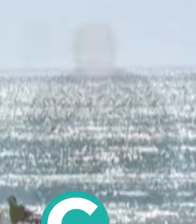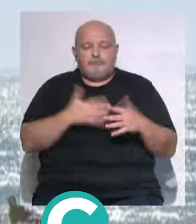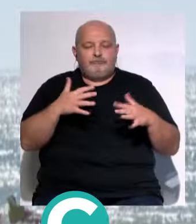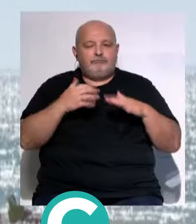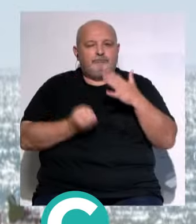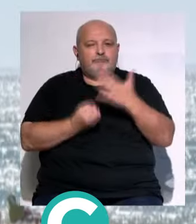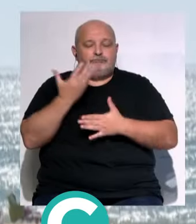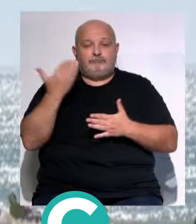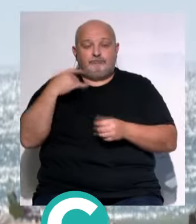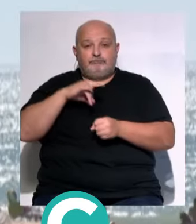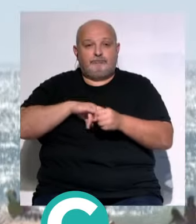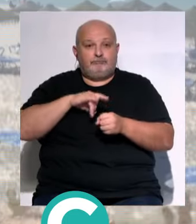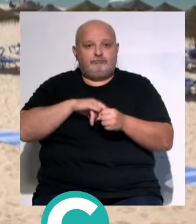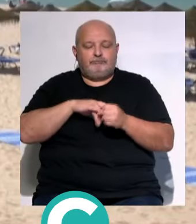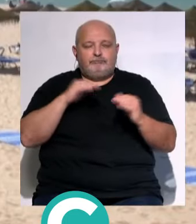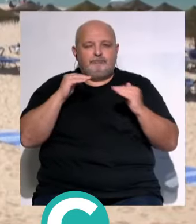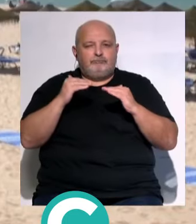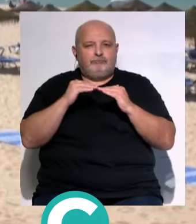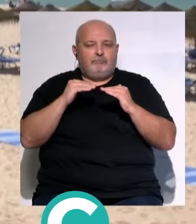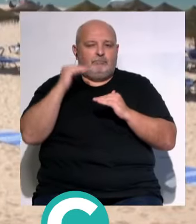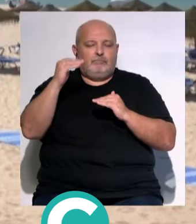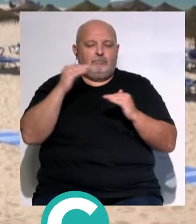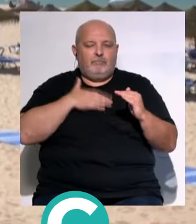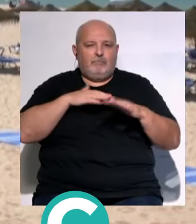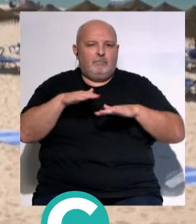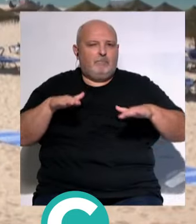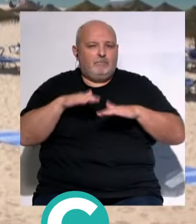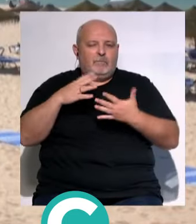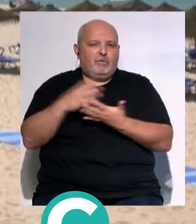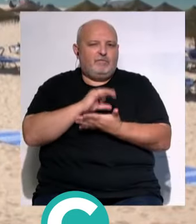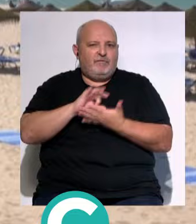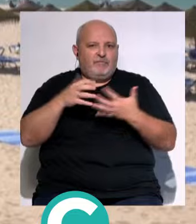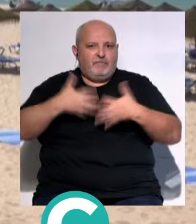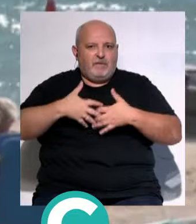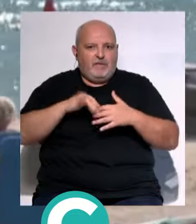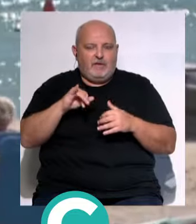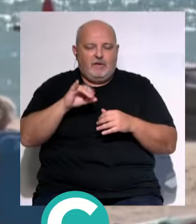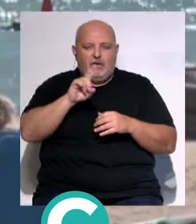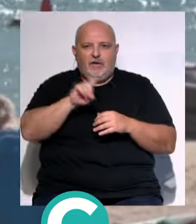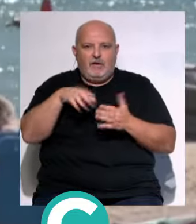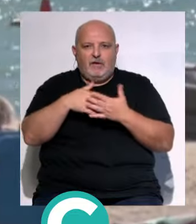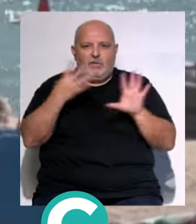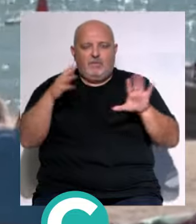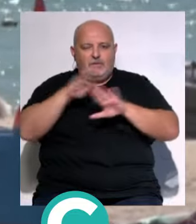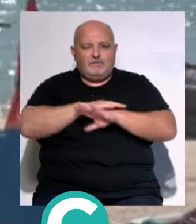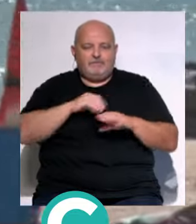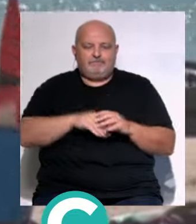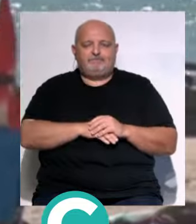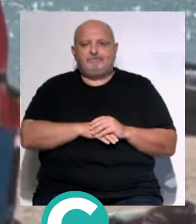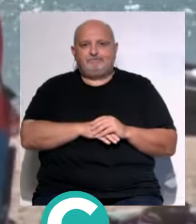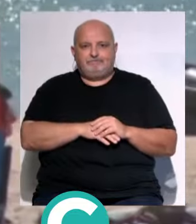...activada desde este lunes la temporada alta de playas... ...con todos los servicios en funcionamiento... ...de 11 a 9 de la noche.